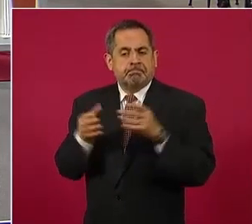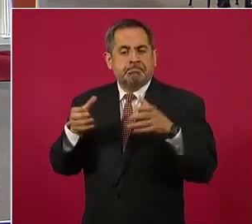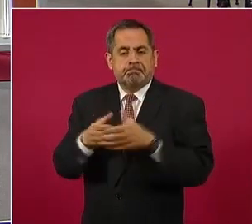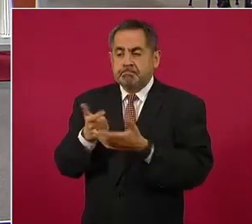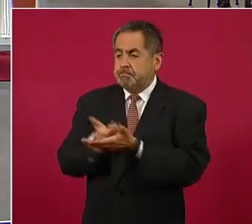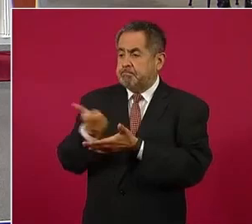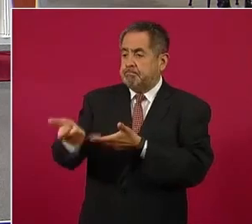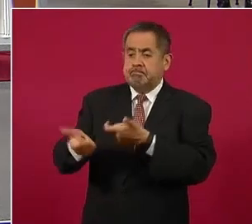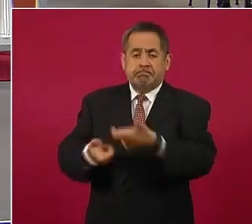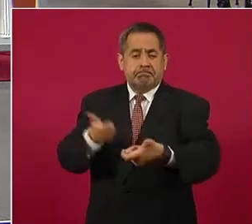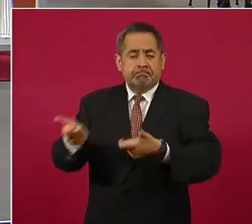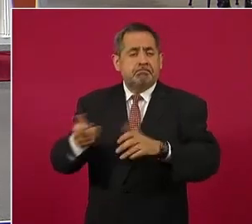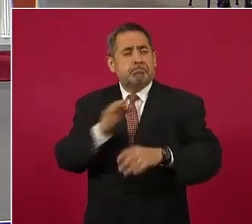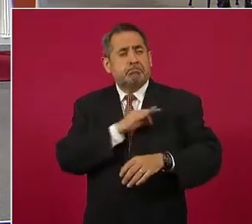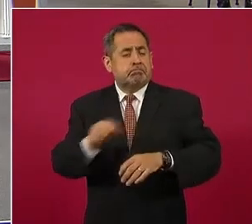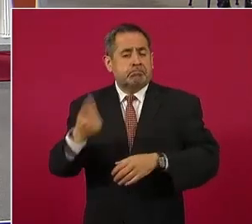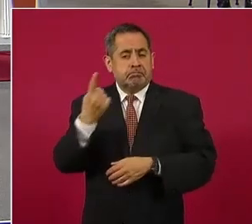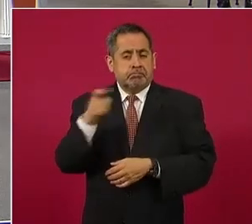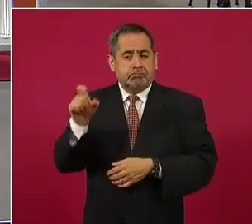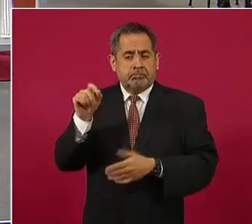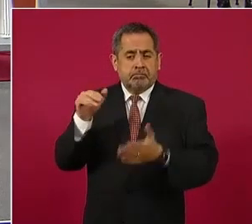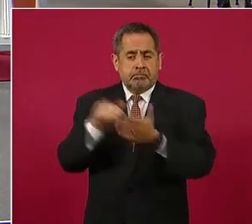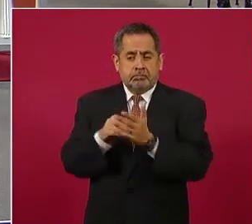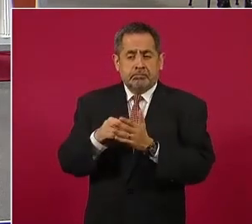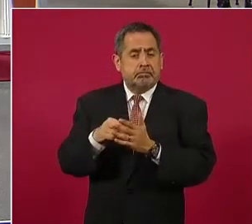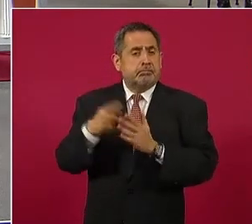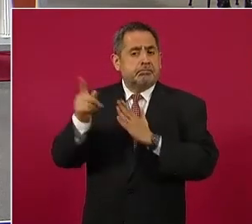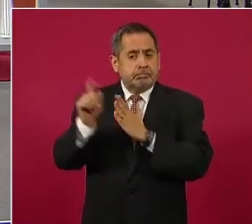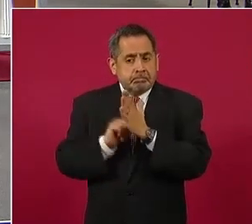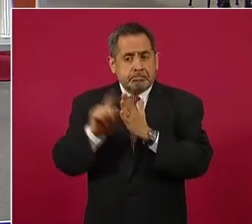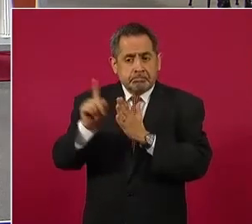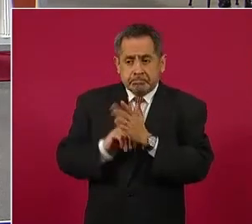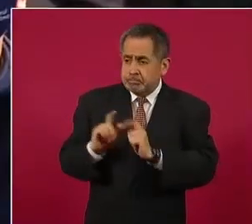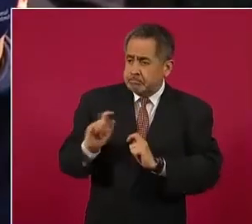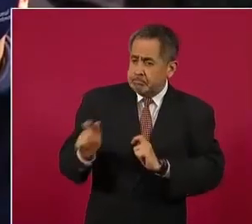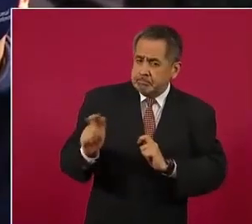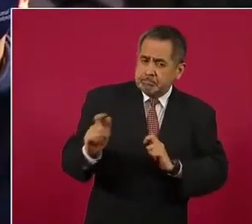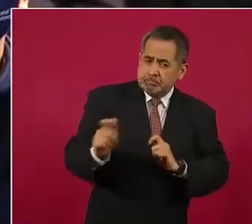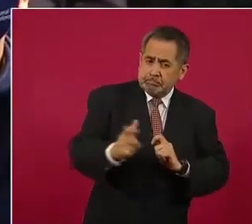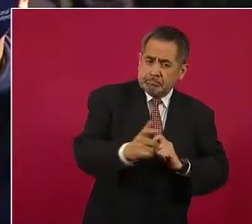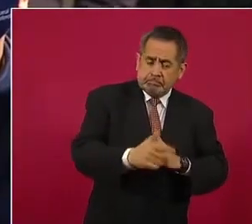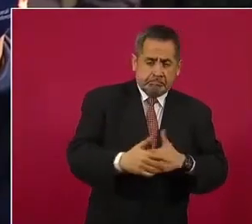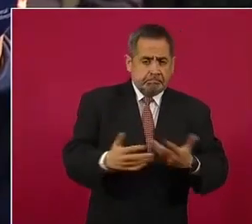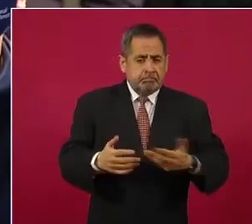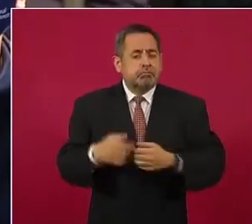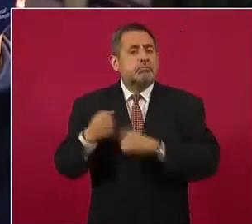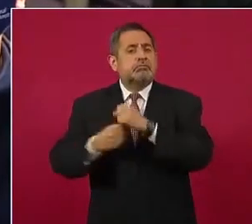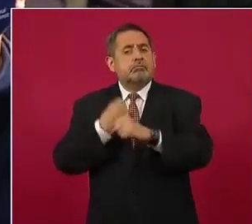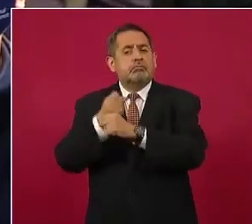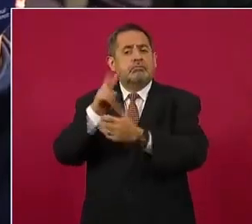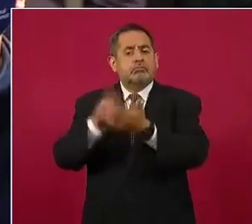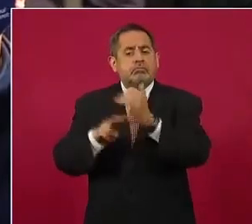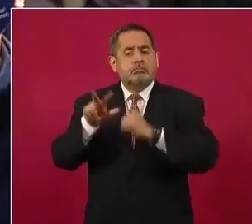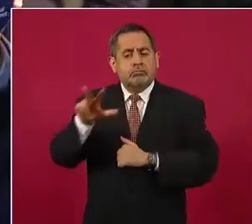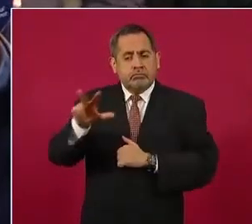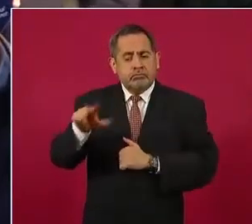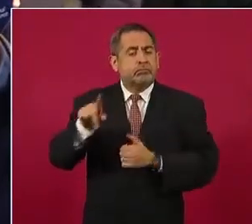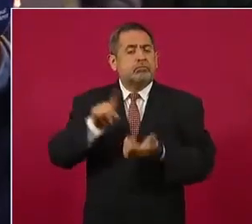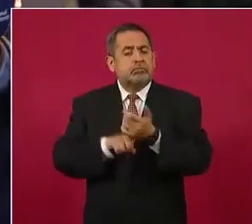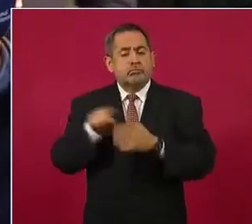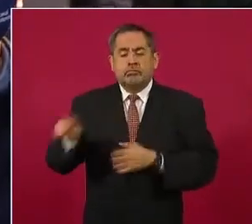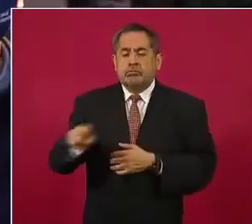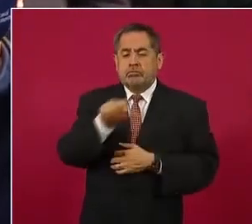les pagaron aproximadamente 120 mil pesos mensuales. En 2018 la Auditoría